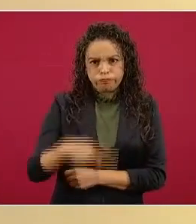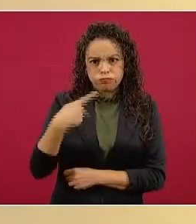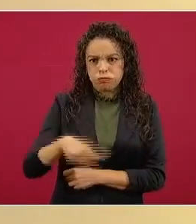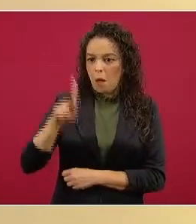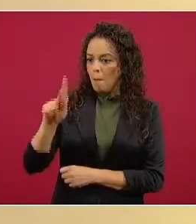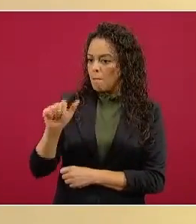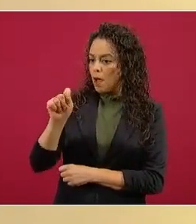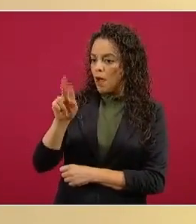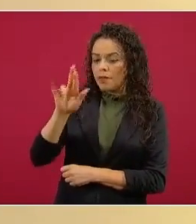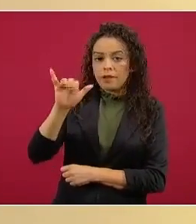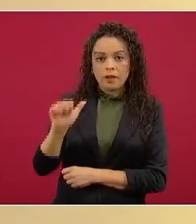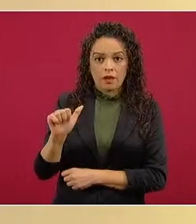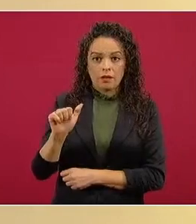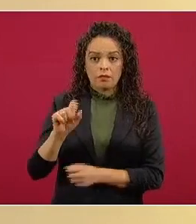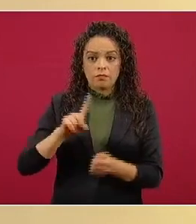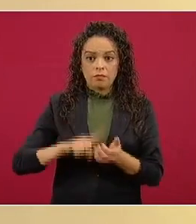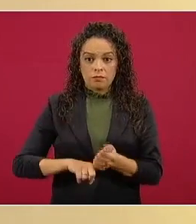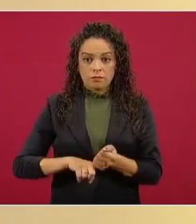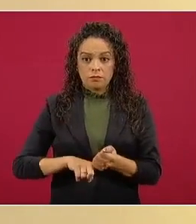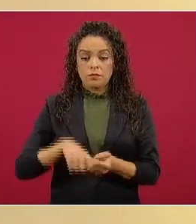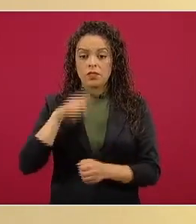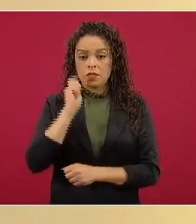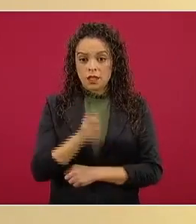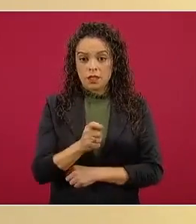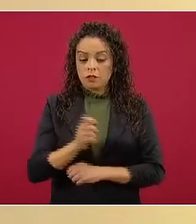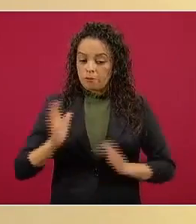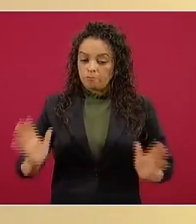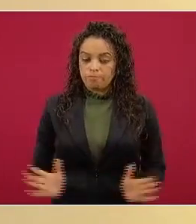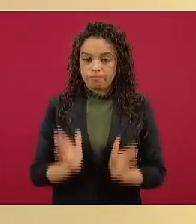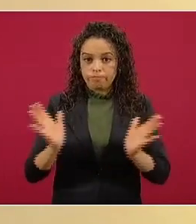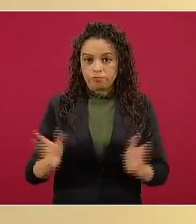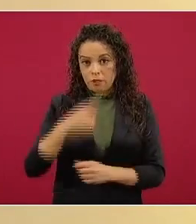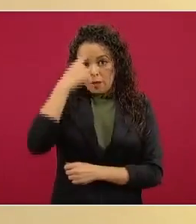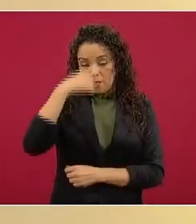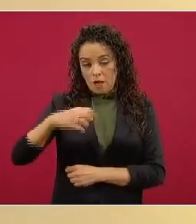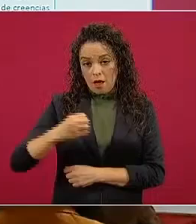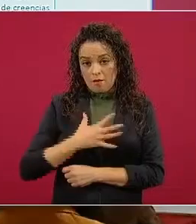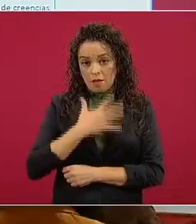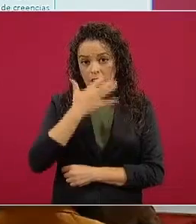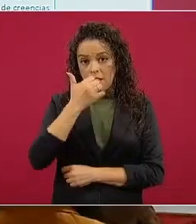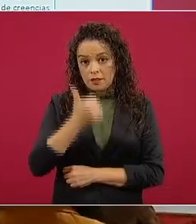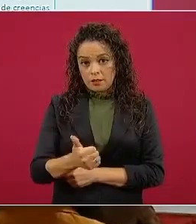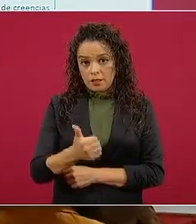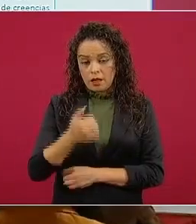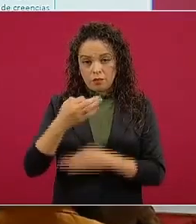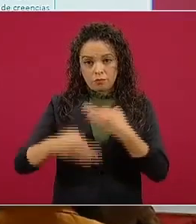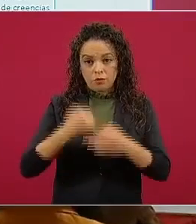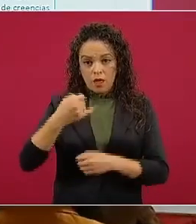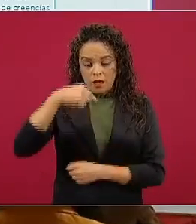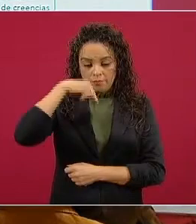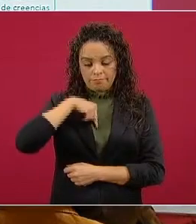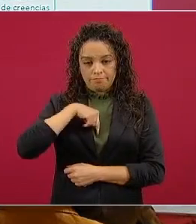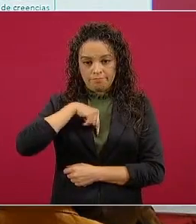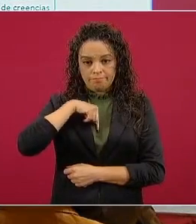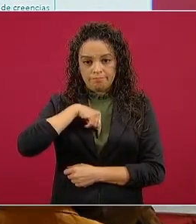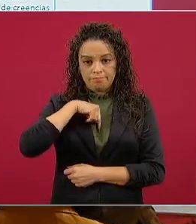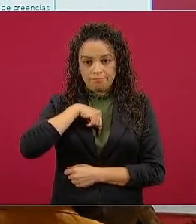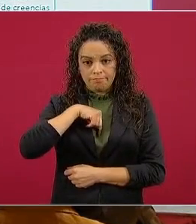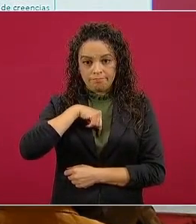promoveremos el bienestar material y el bienestar del alma república amorosa